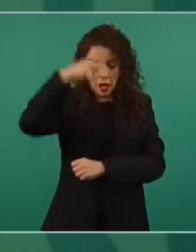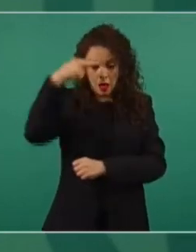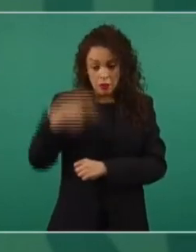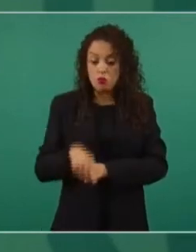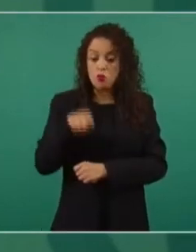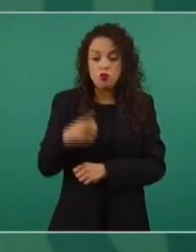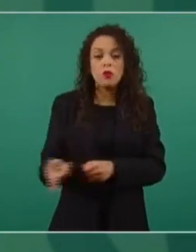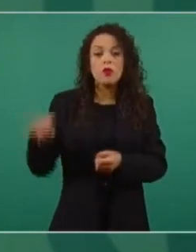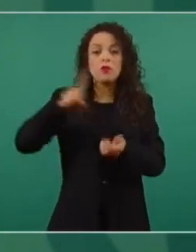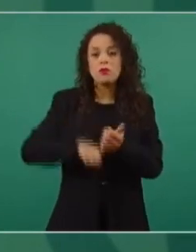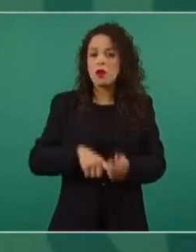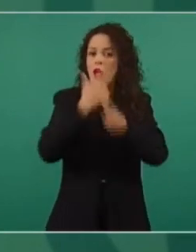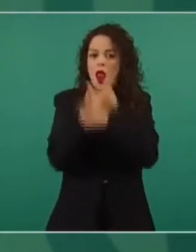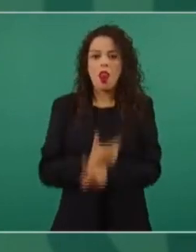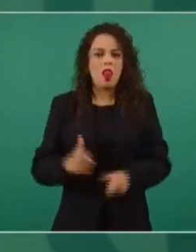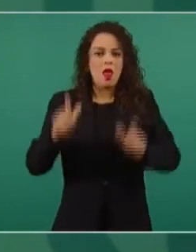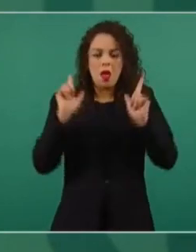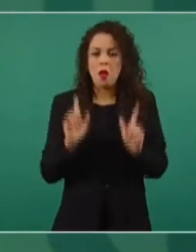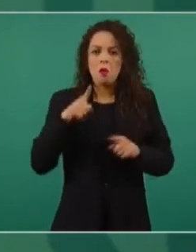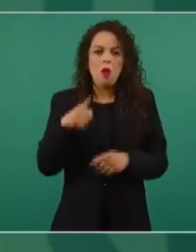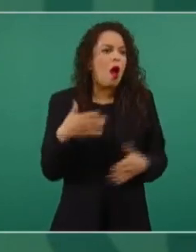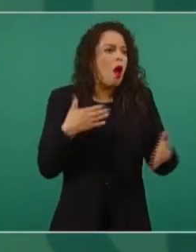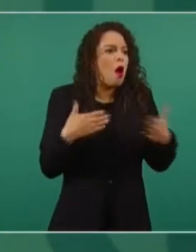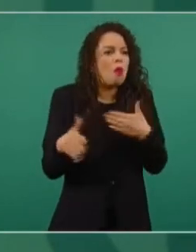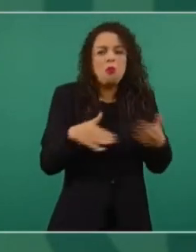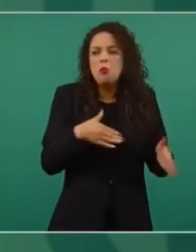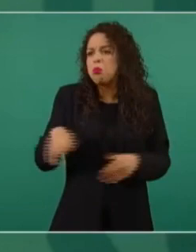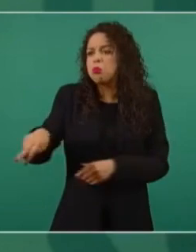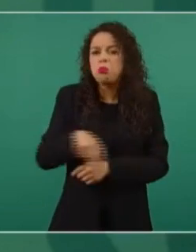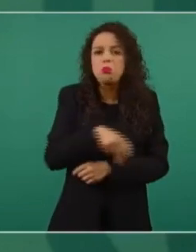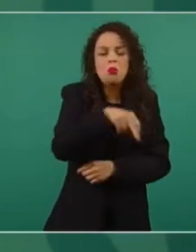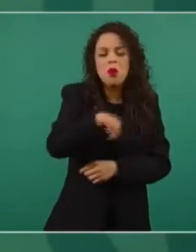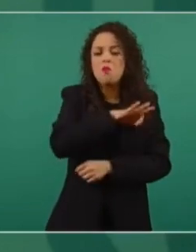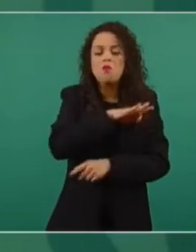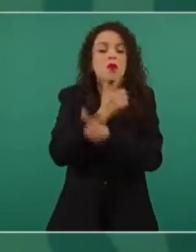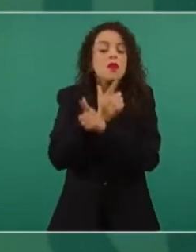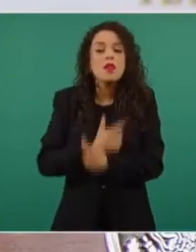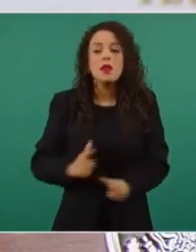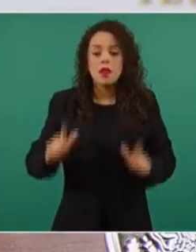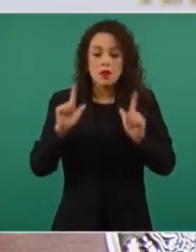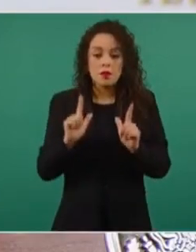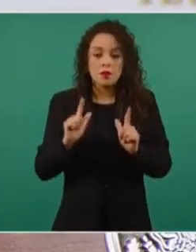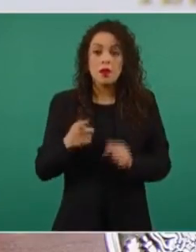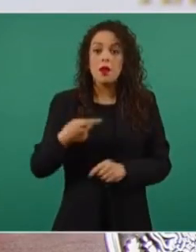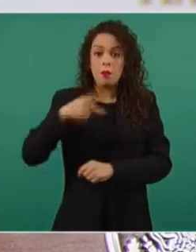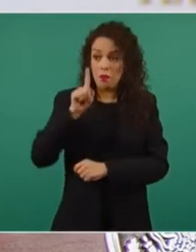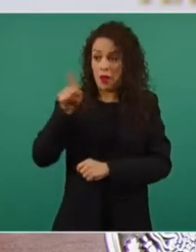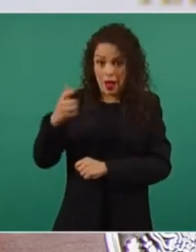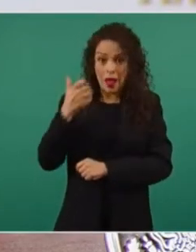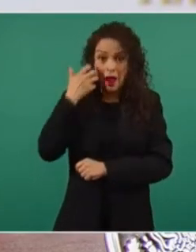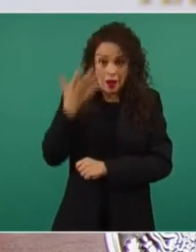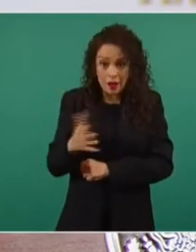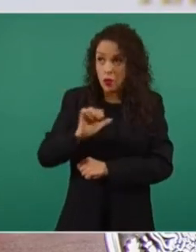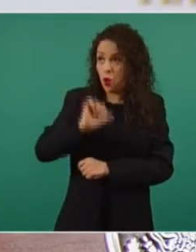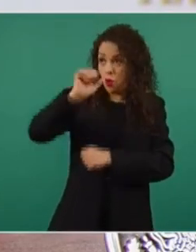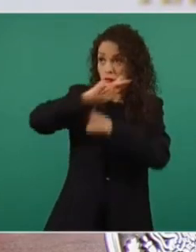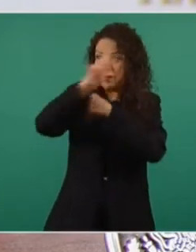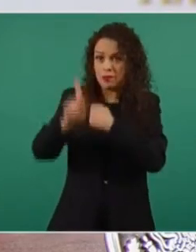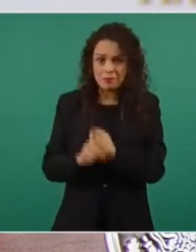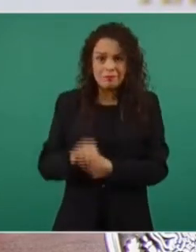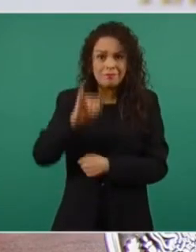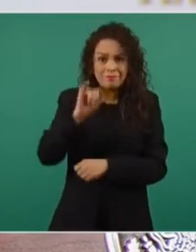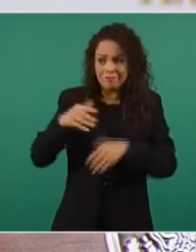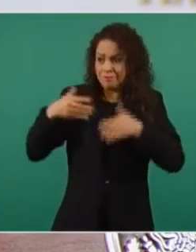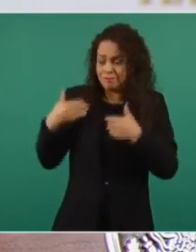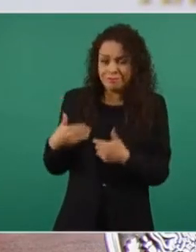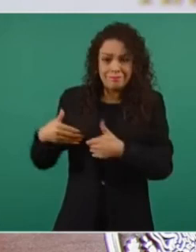por México, pero también salir del país y